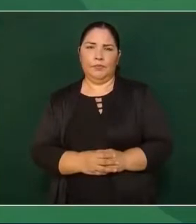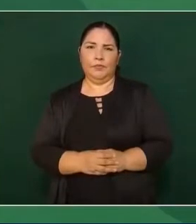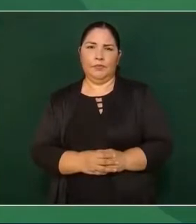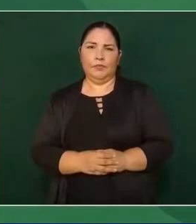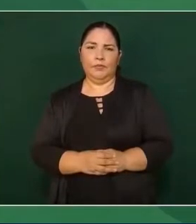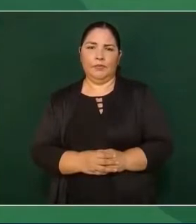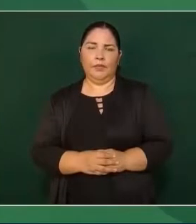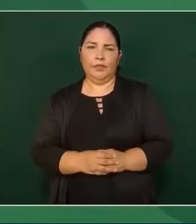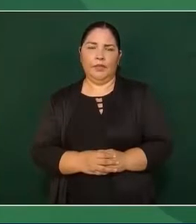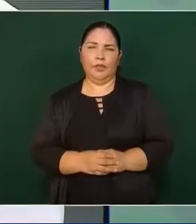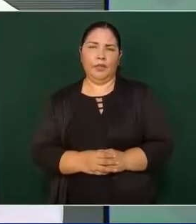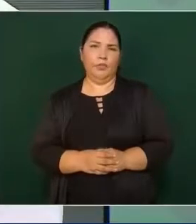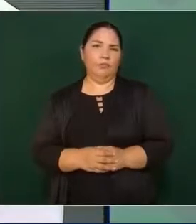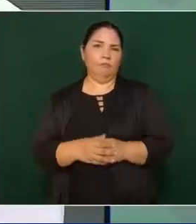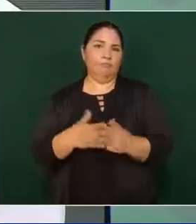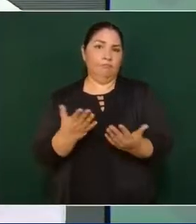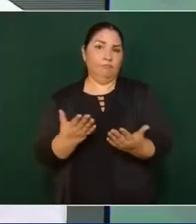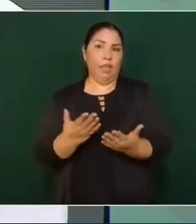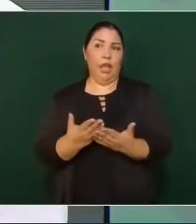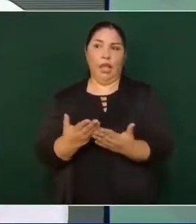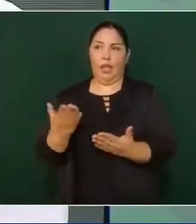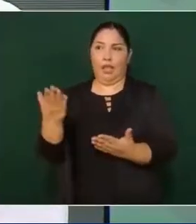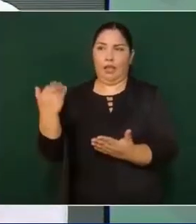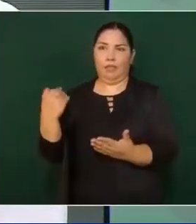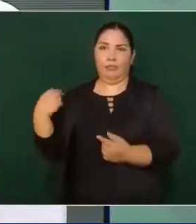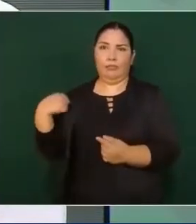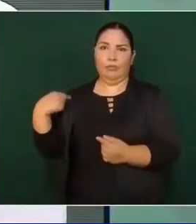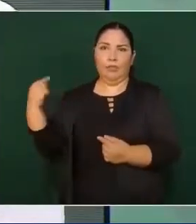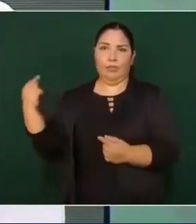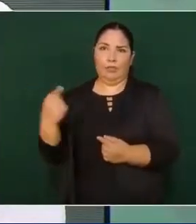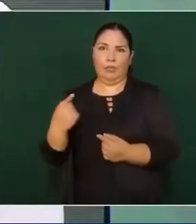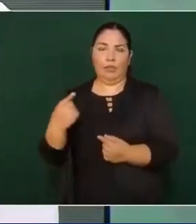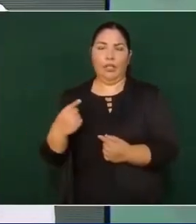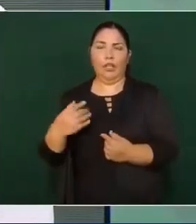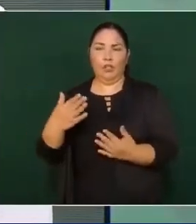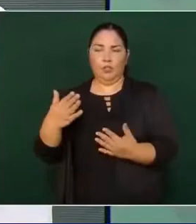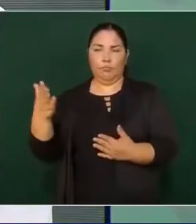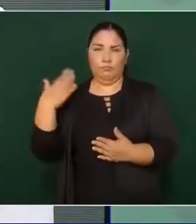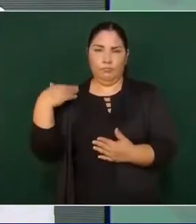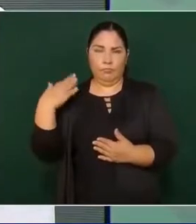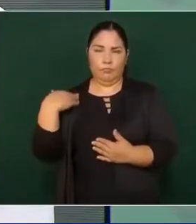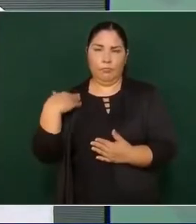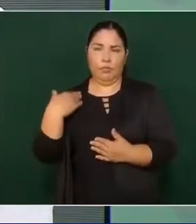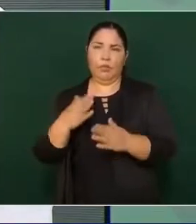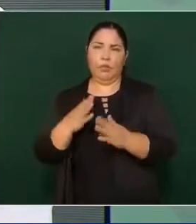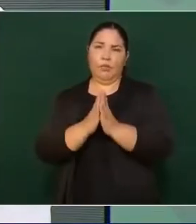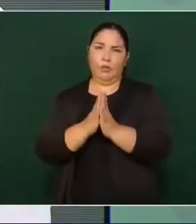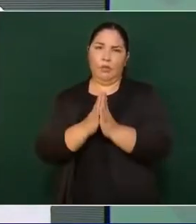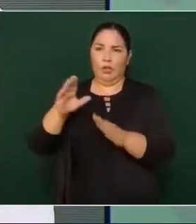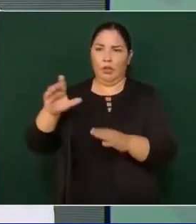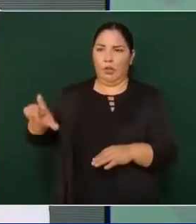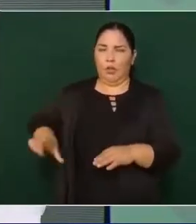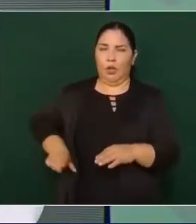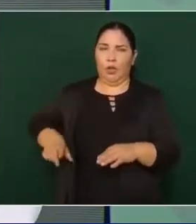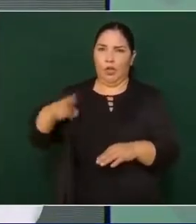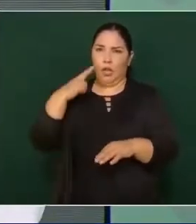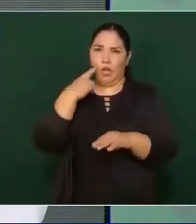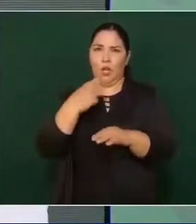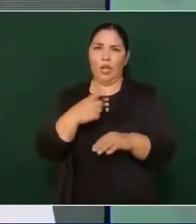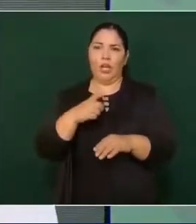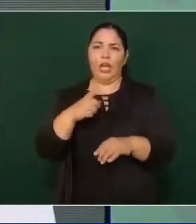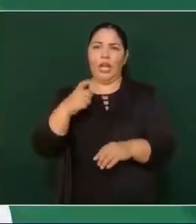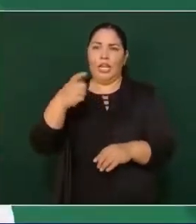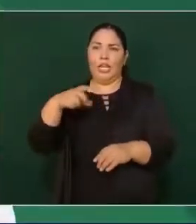Y desde la vez pasada le pedí al gobernador Quirino, que ahora está